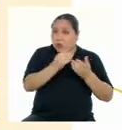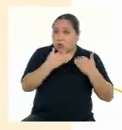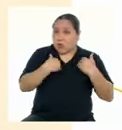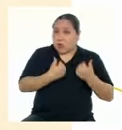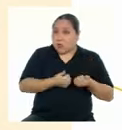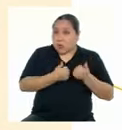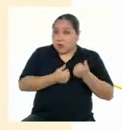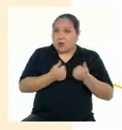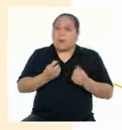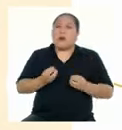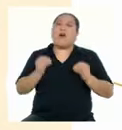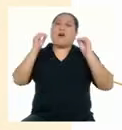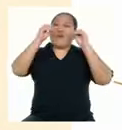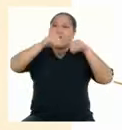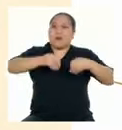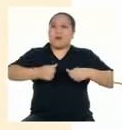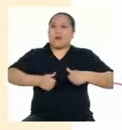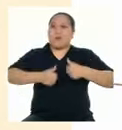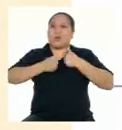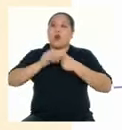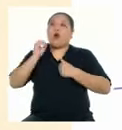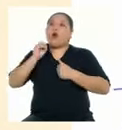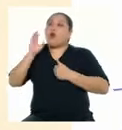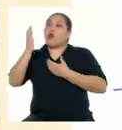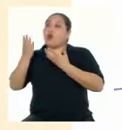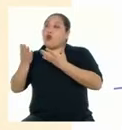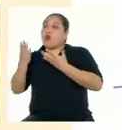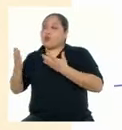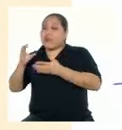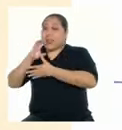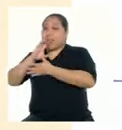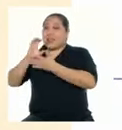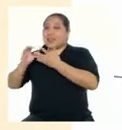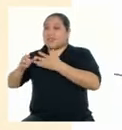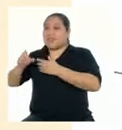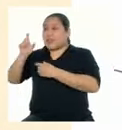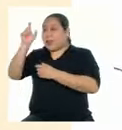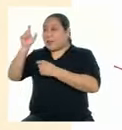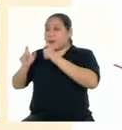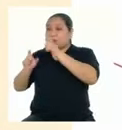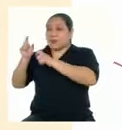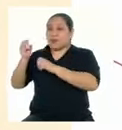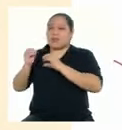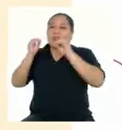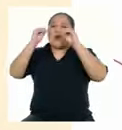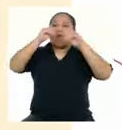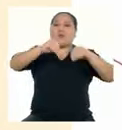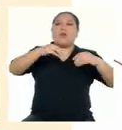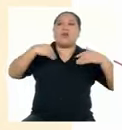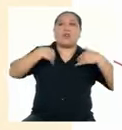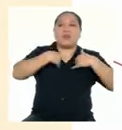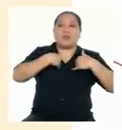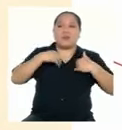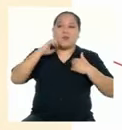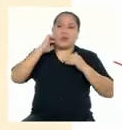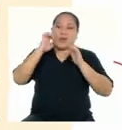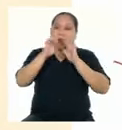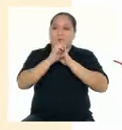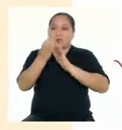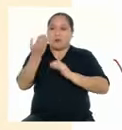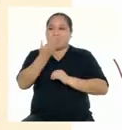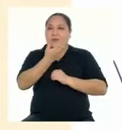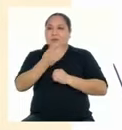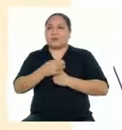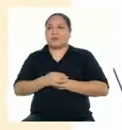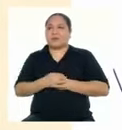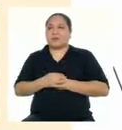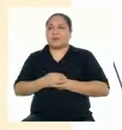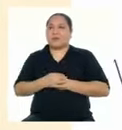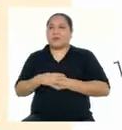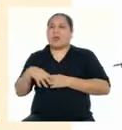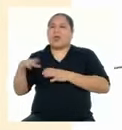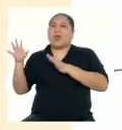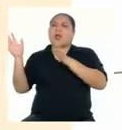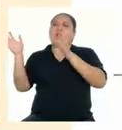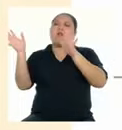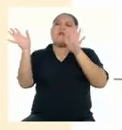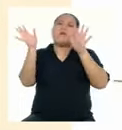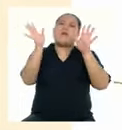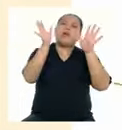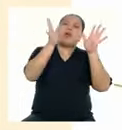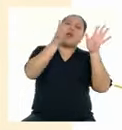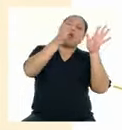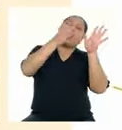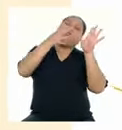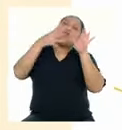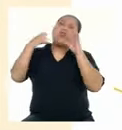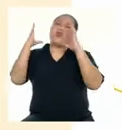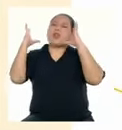acciones propias de los humanos a animales Como en este verso de Pablo Neruda El viento